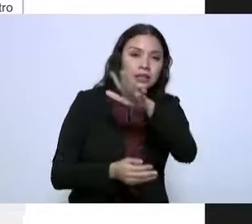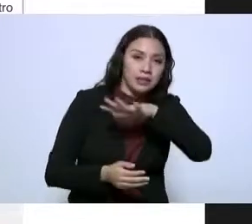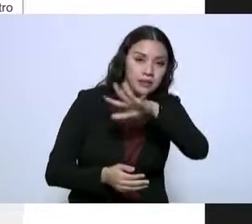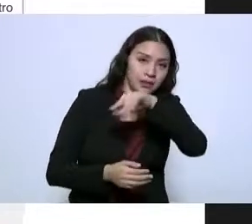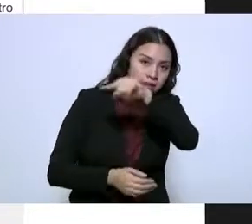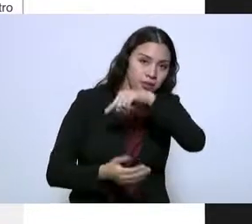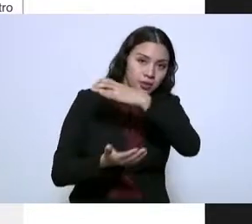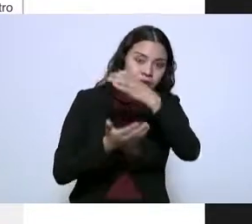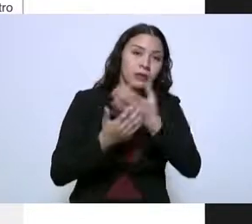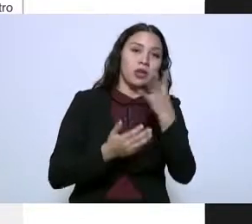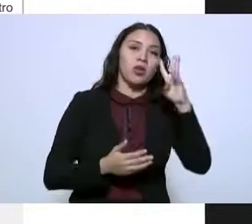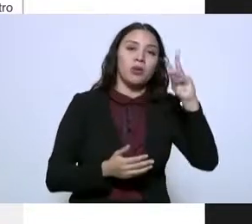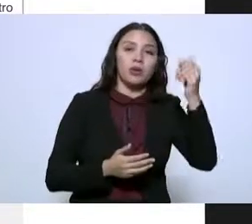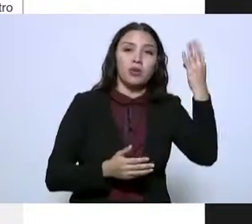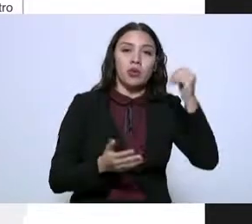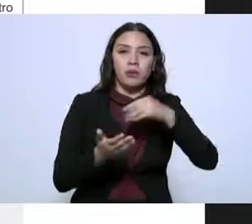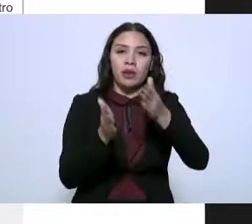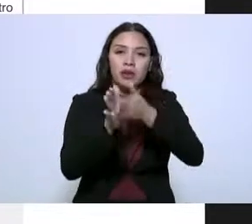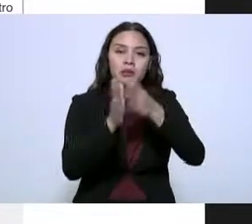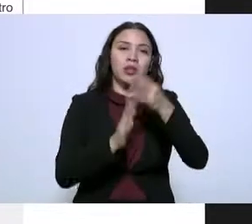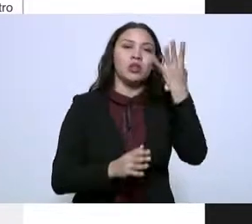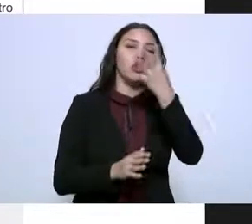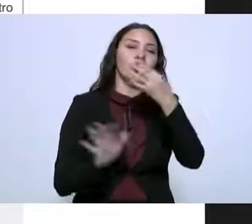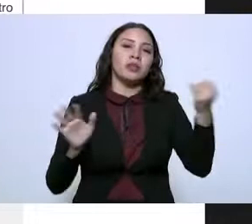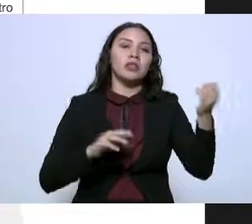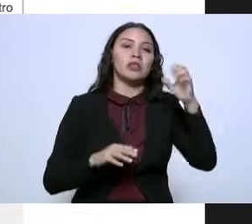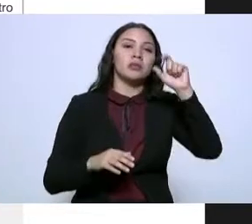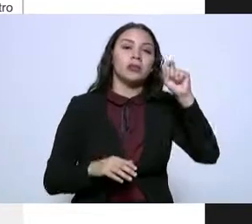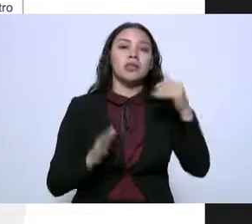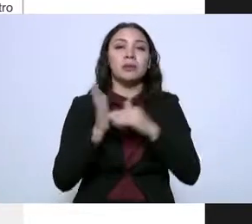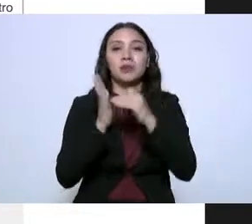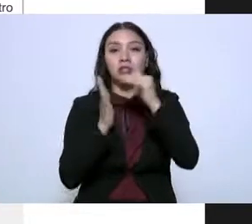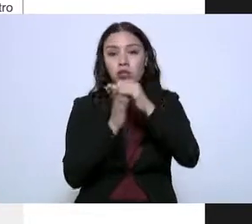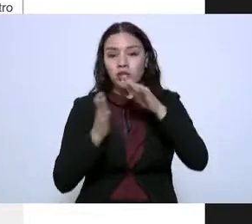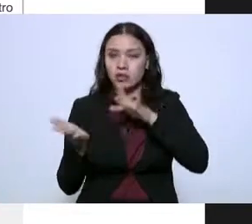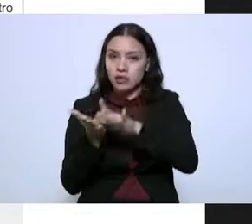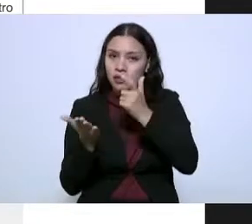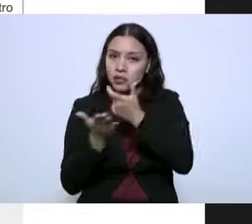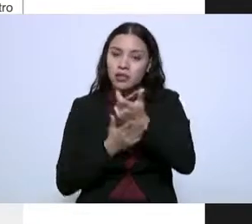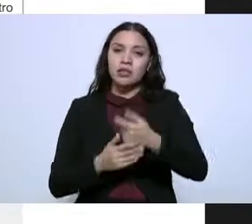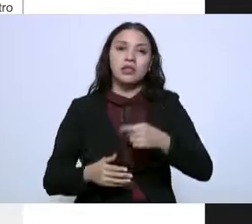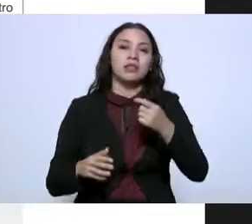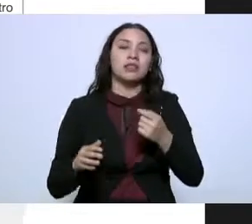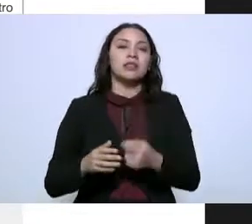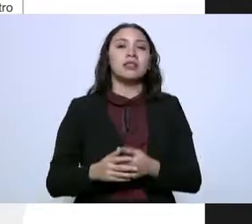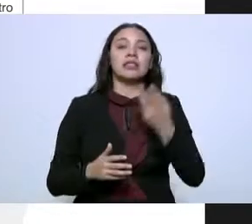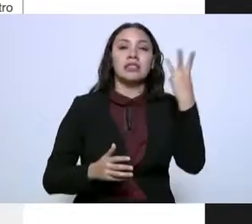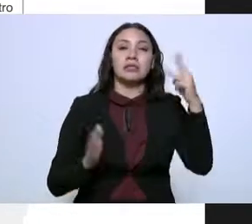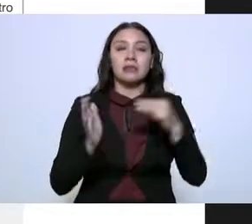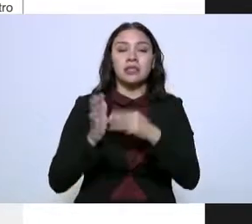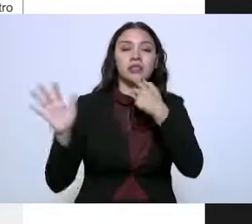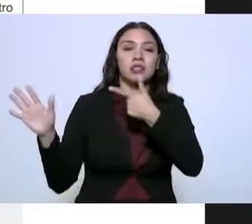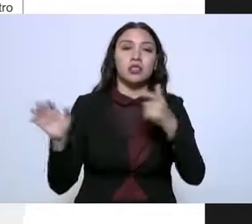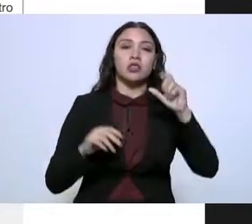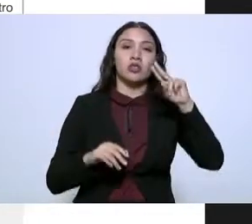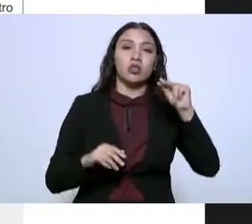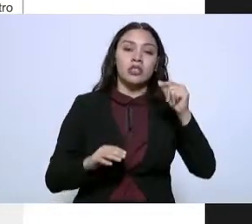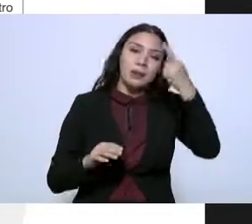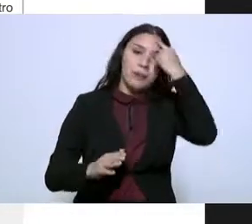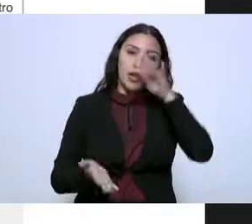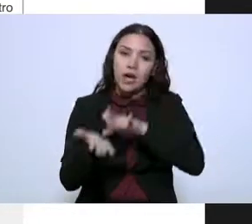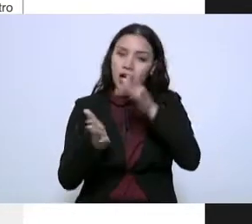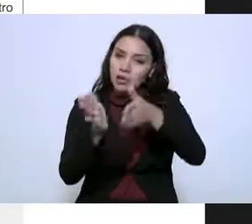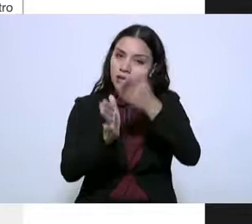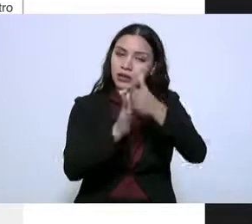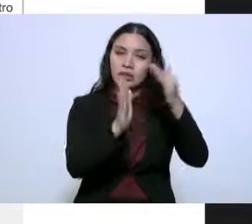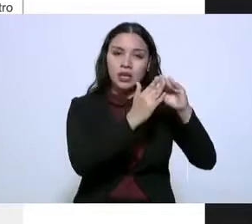99 obras por un monto de inversión de 920 millones de pesos, 3 mil 780 acciones de vivienda con